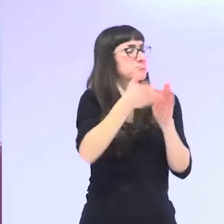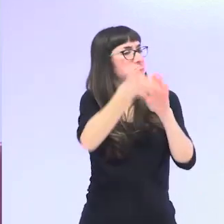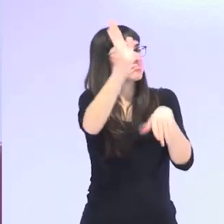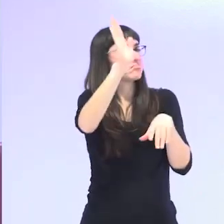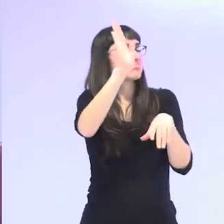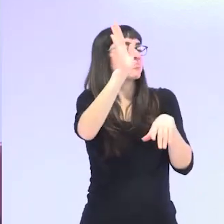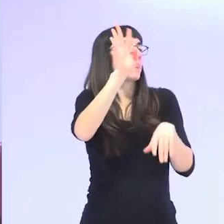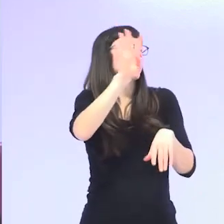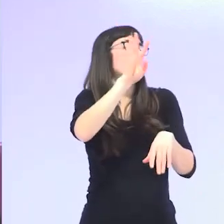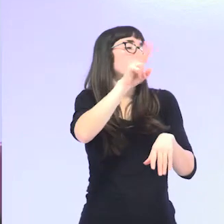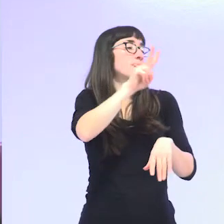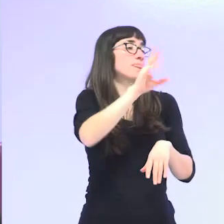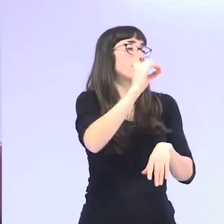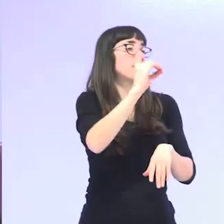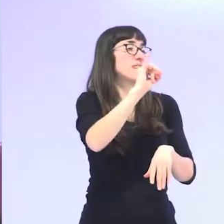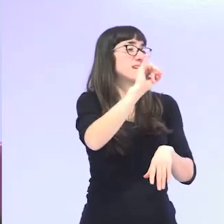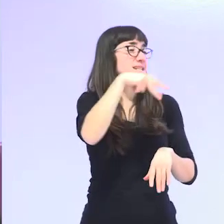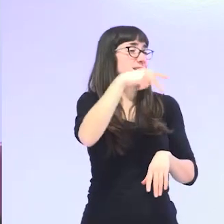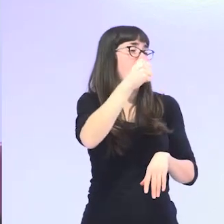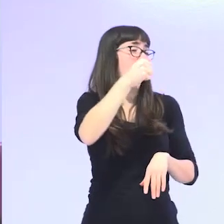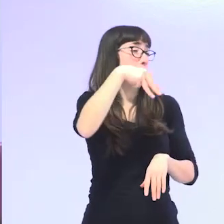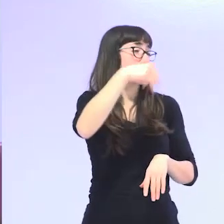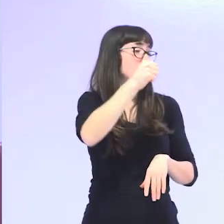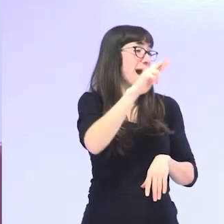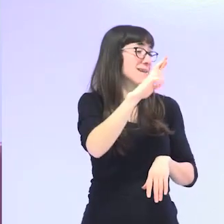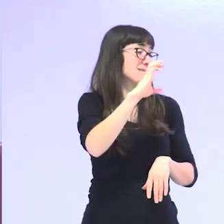porque su novio le dijo que la quería mucho